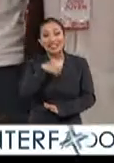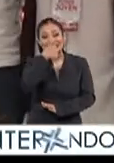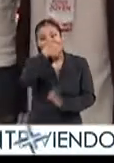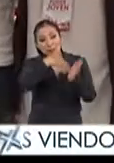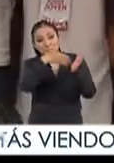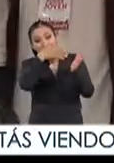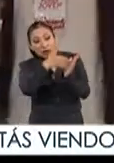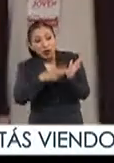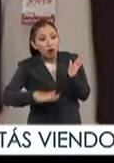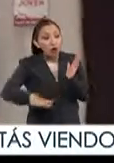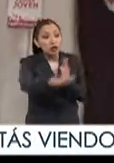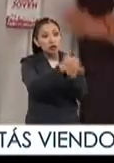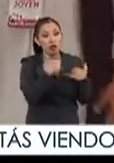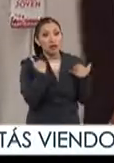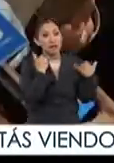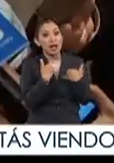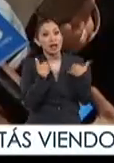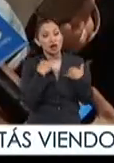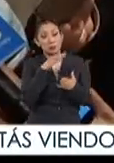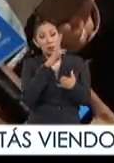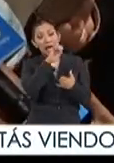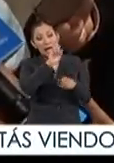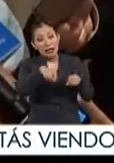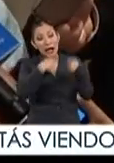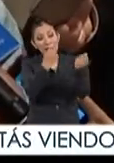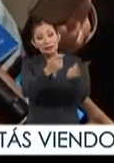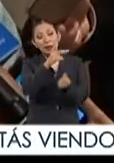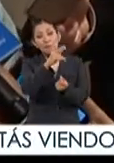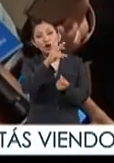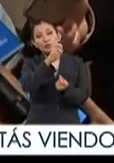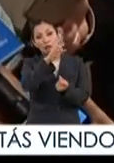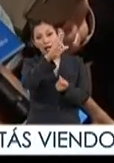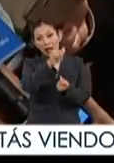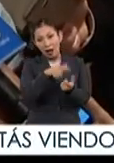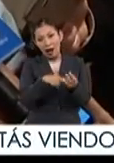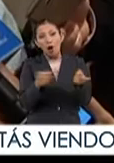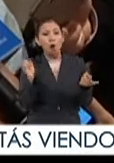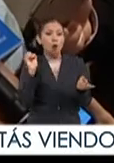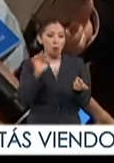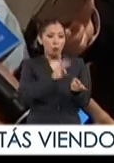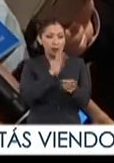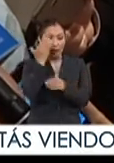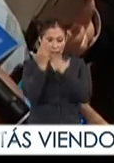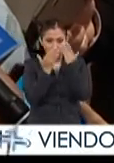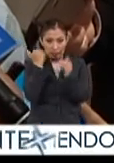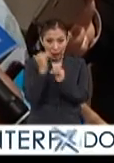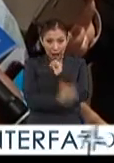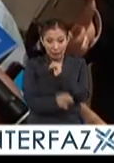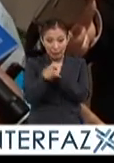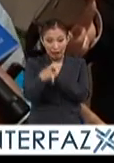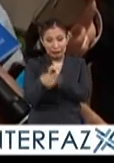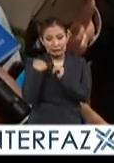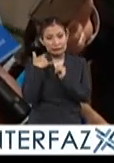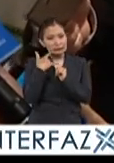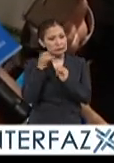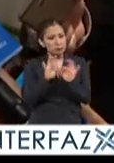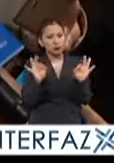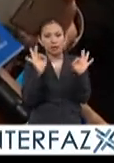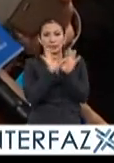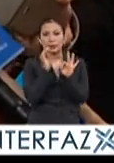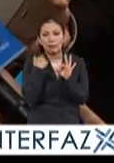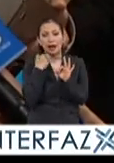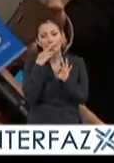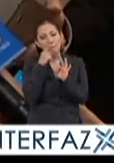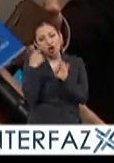seis millones de chavos que son becarios de Prospera y que hoy están pudiendo acabar sus estudios en esta tarea que es fundamental